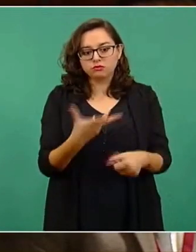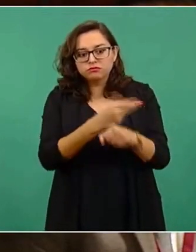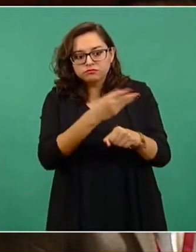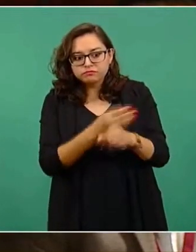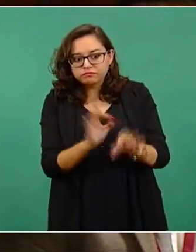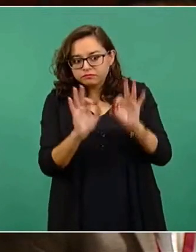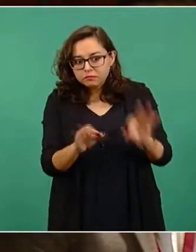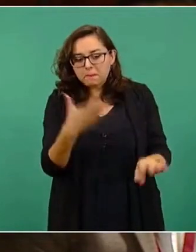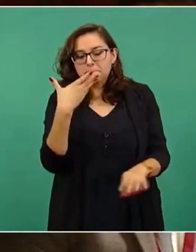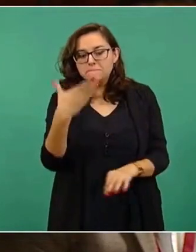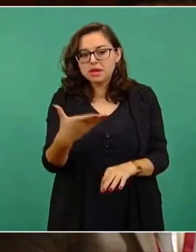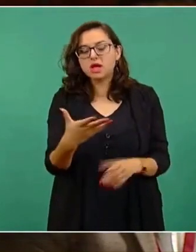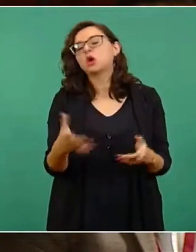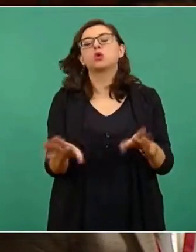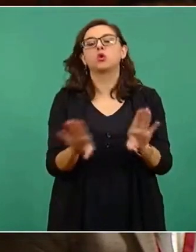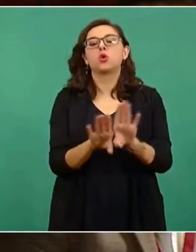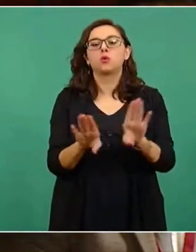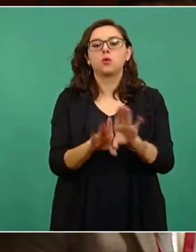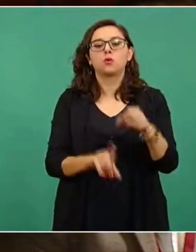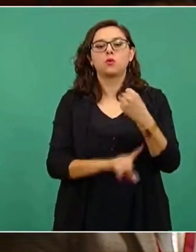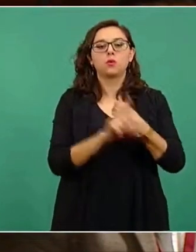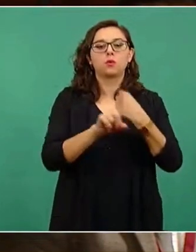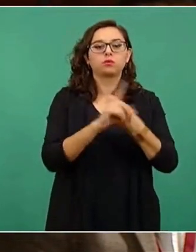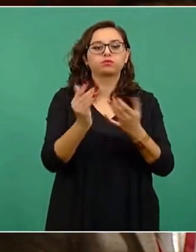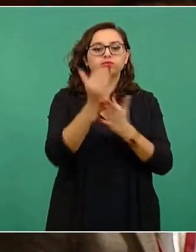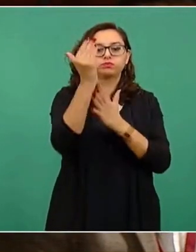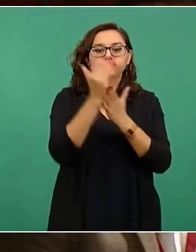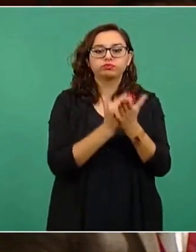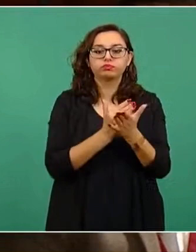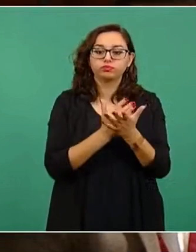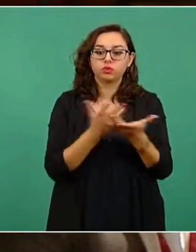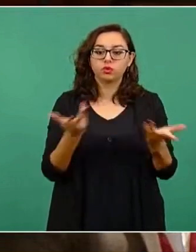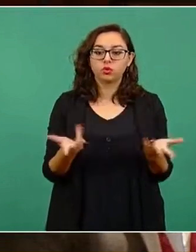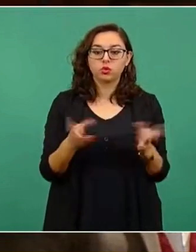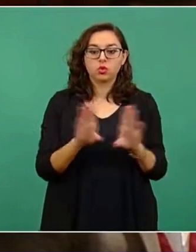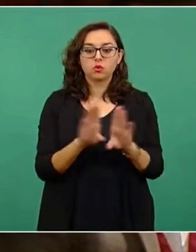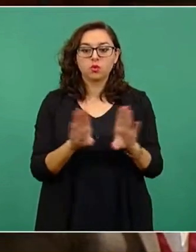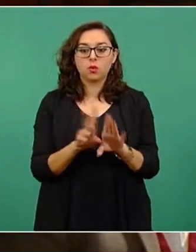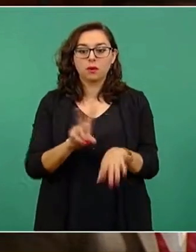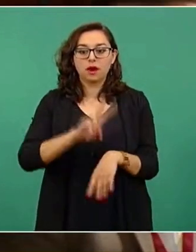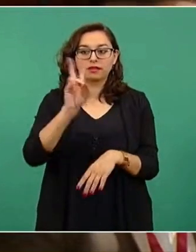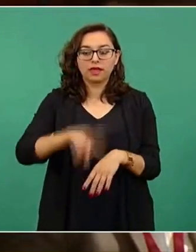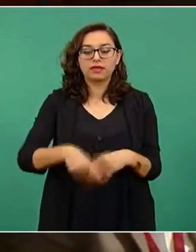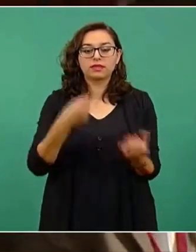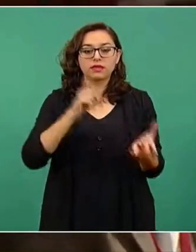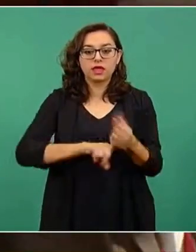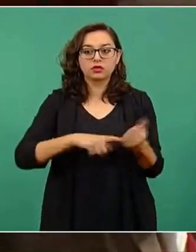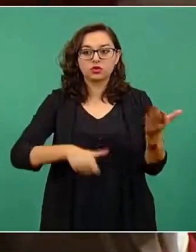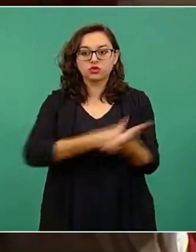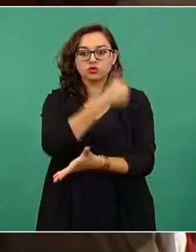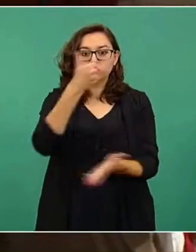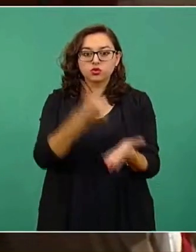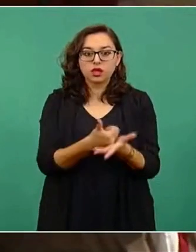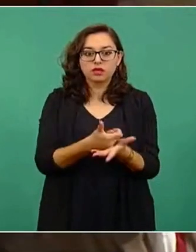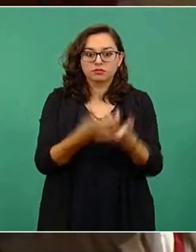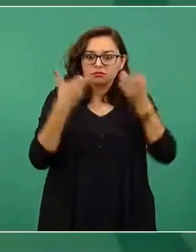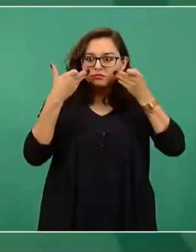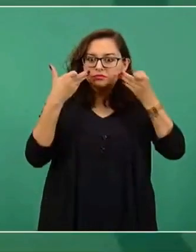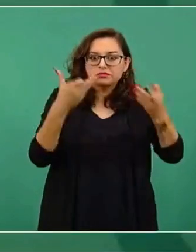en el problema, o será sólo para arreglar algunas vialidades, o sea, si se va a notar en las ciudades, digamos, como Hermosillo.